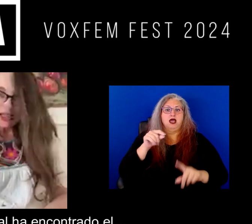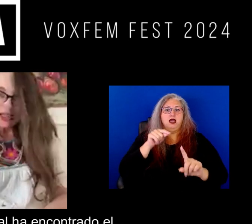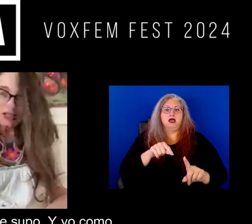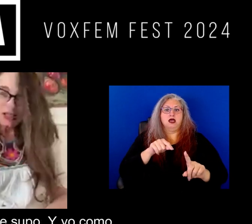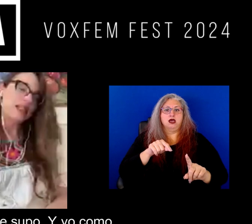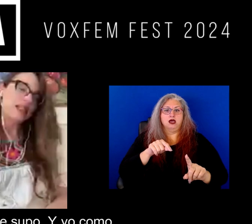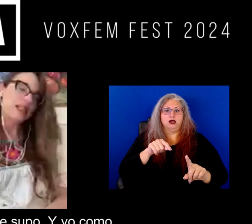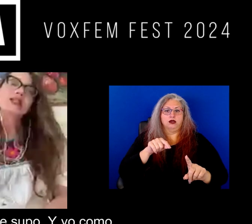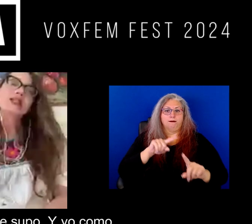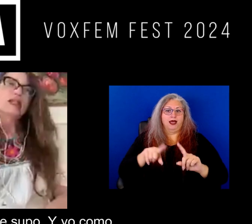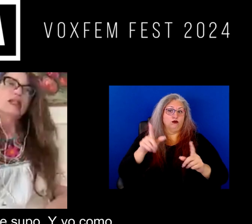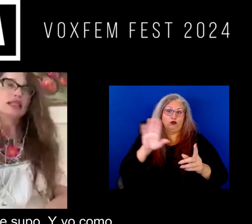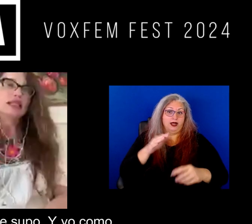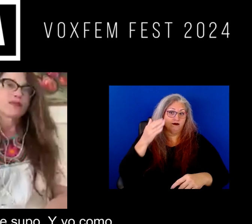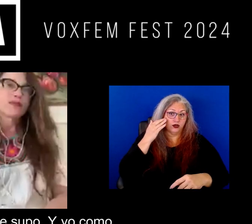encontrado